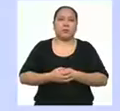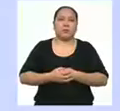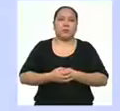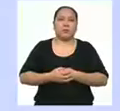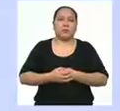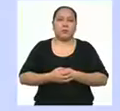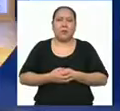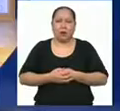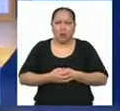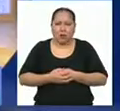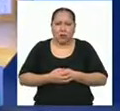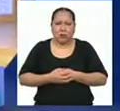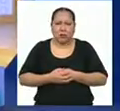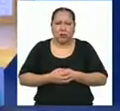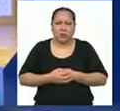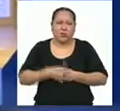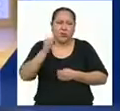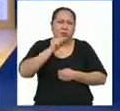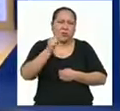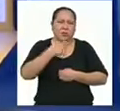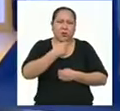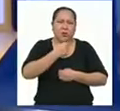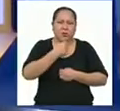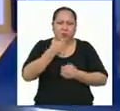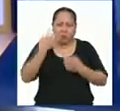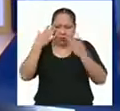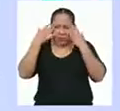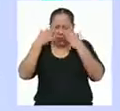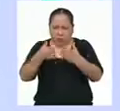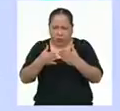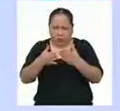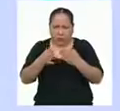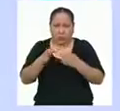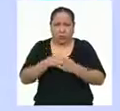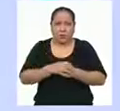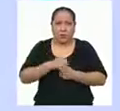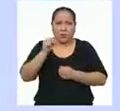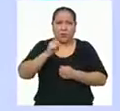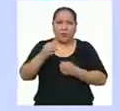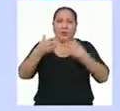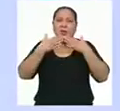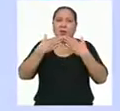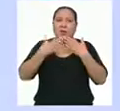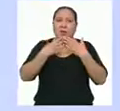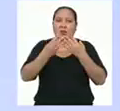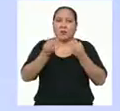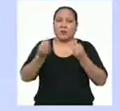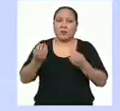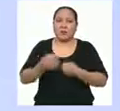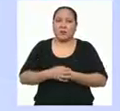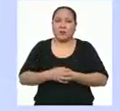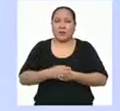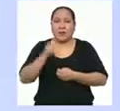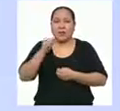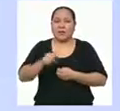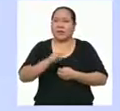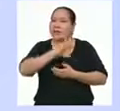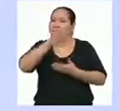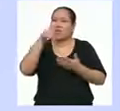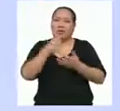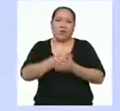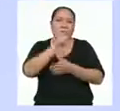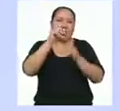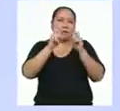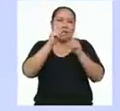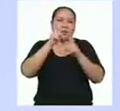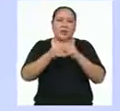¡Azu! Sí. Me gusta ser lo más preciso posible. Claro. Se lo agradezco mucho. Estas han sido todas